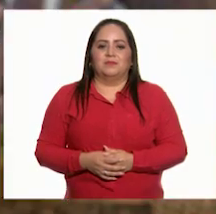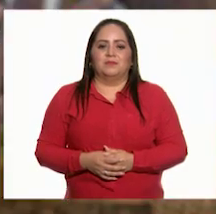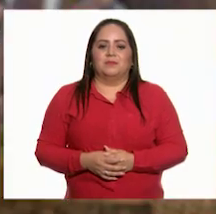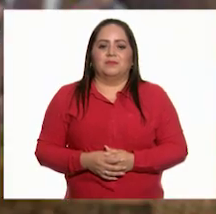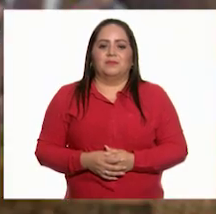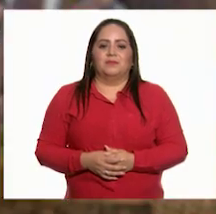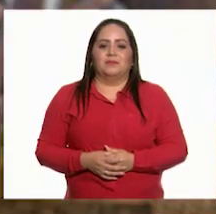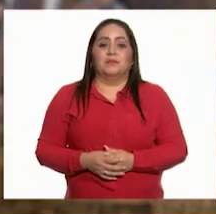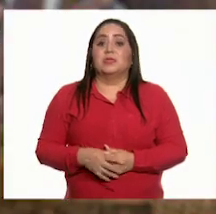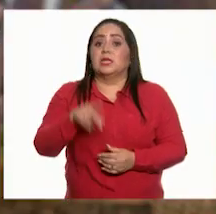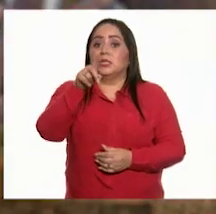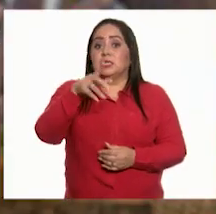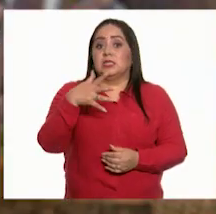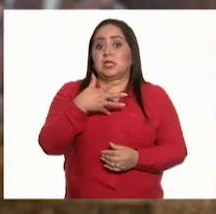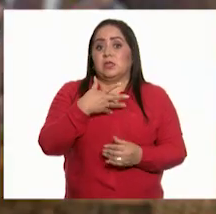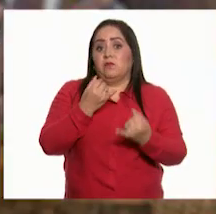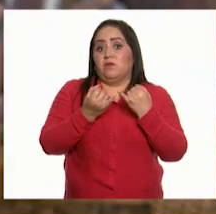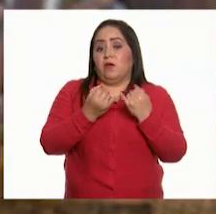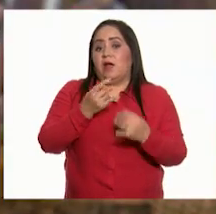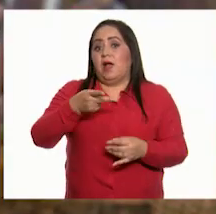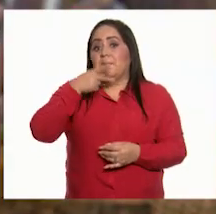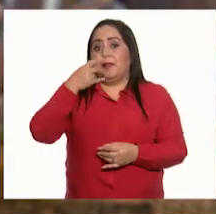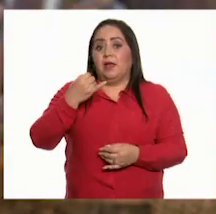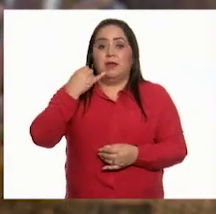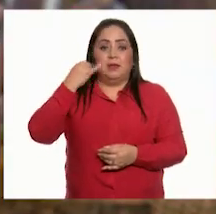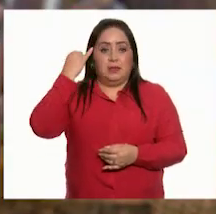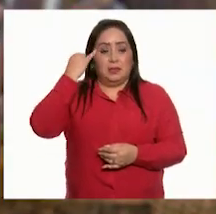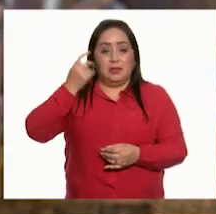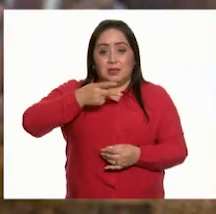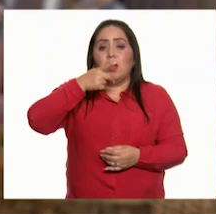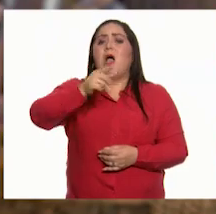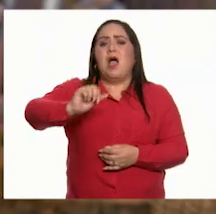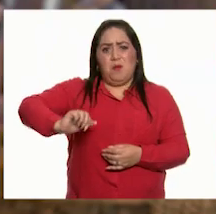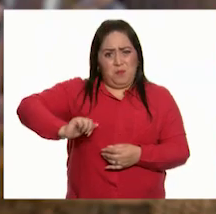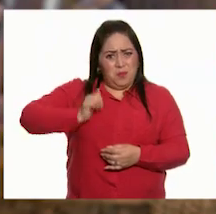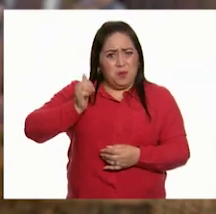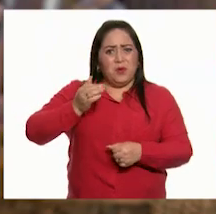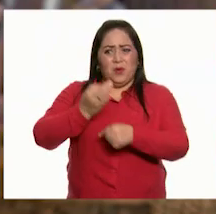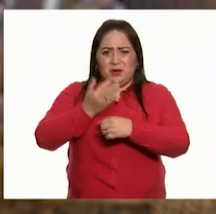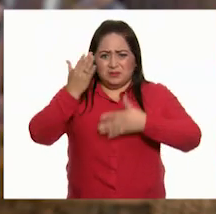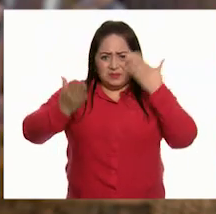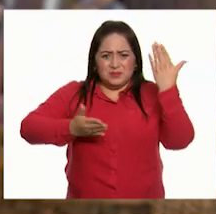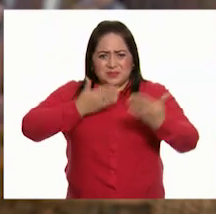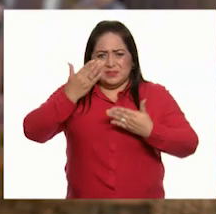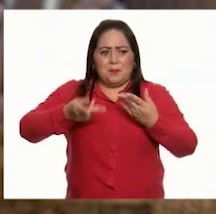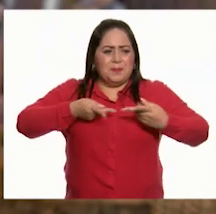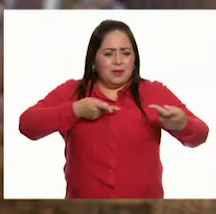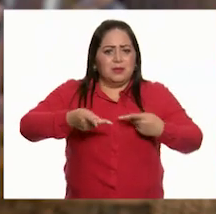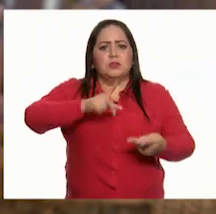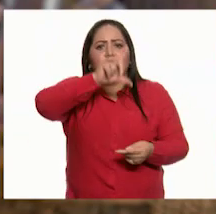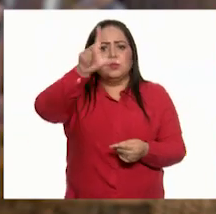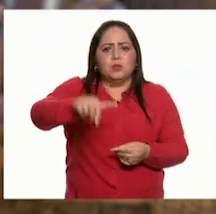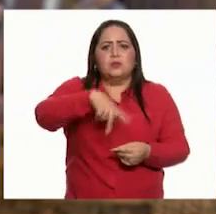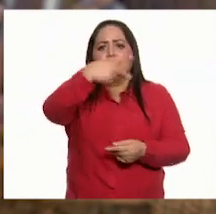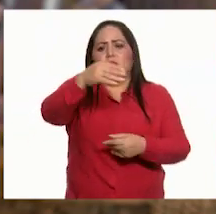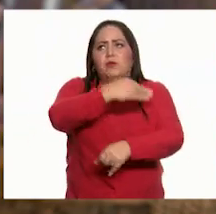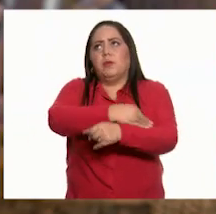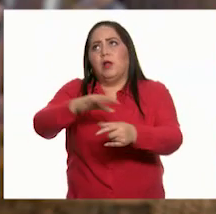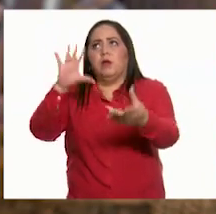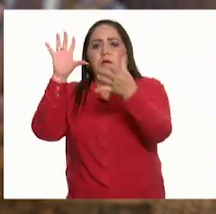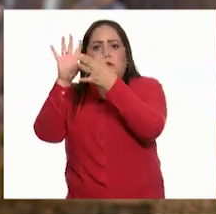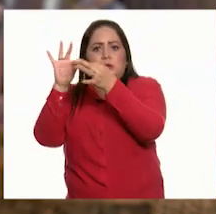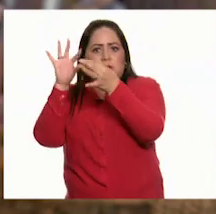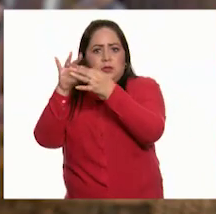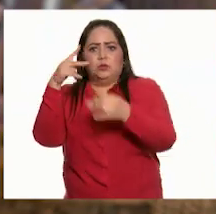Si tienes la fortuna de hablar una lengua indígena Aprovecha este momento para practicarla Y platica